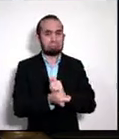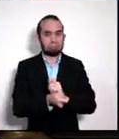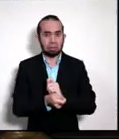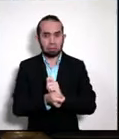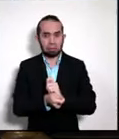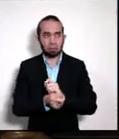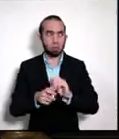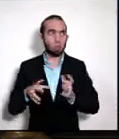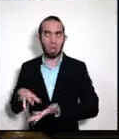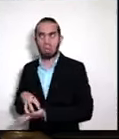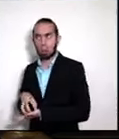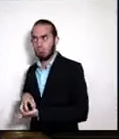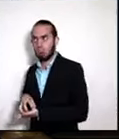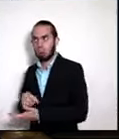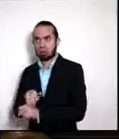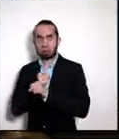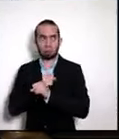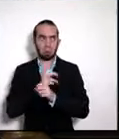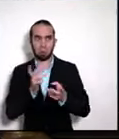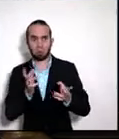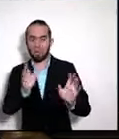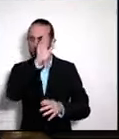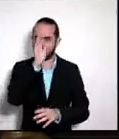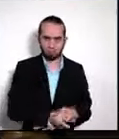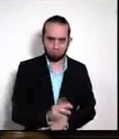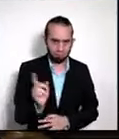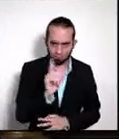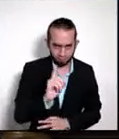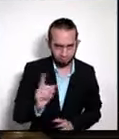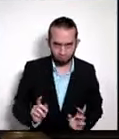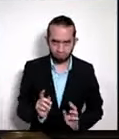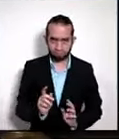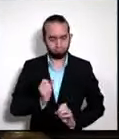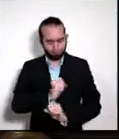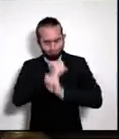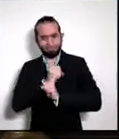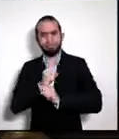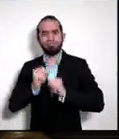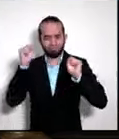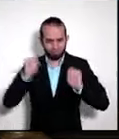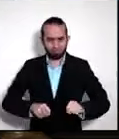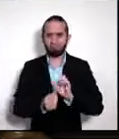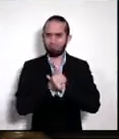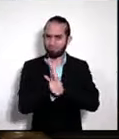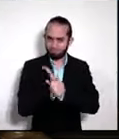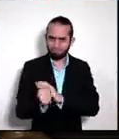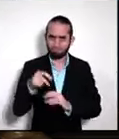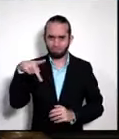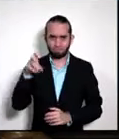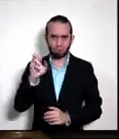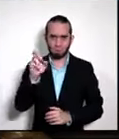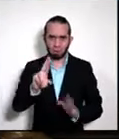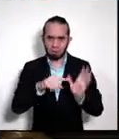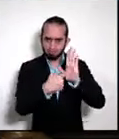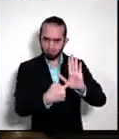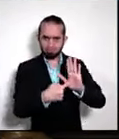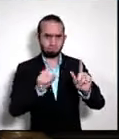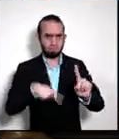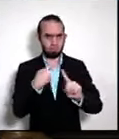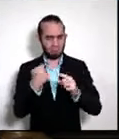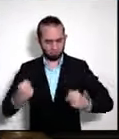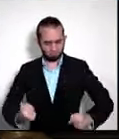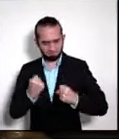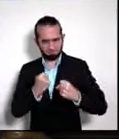convencidos de la capacidad que tiene una institución como Procómer, que ya lo ha venido demostrando y el músculo